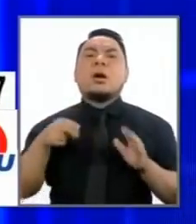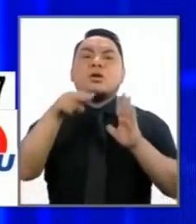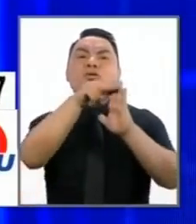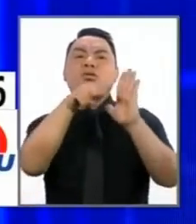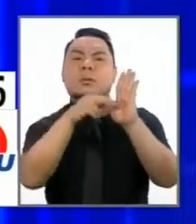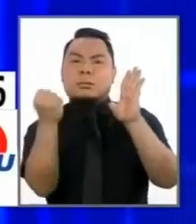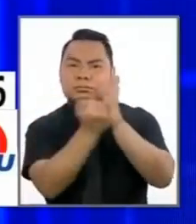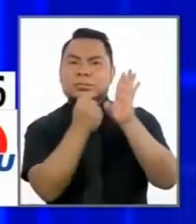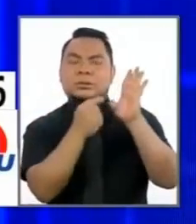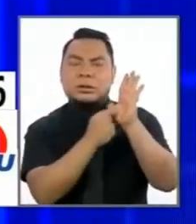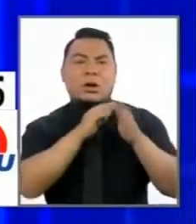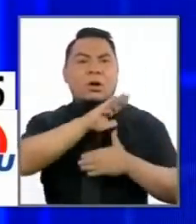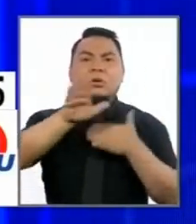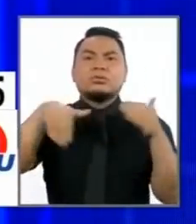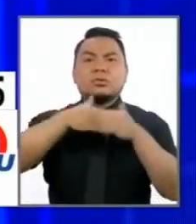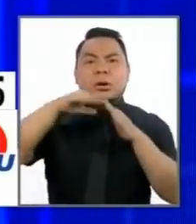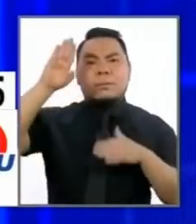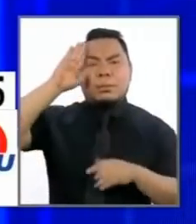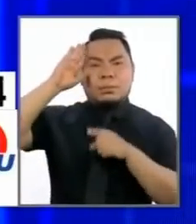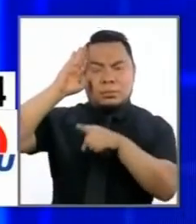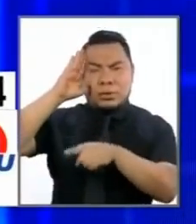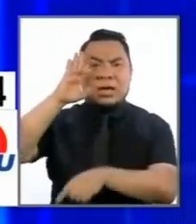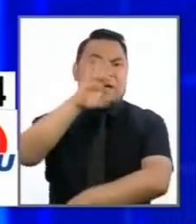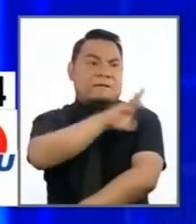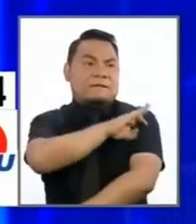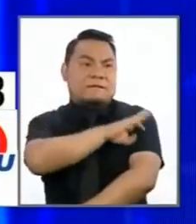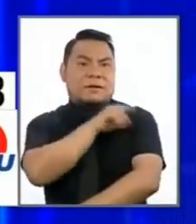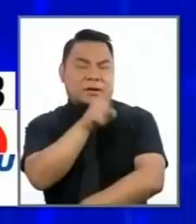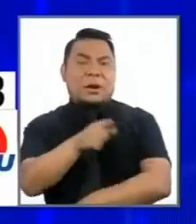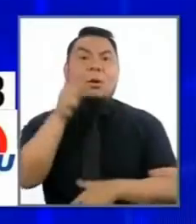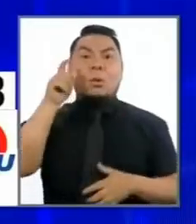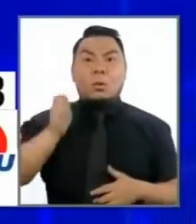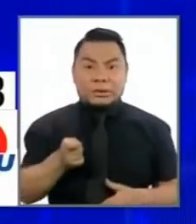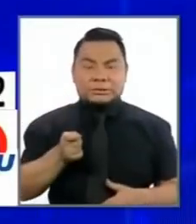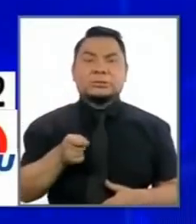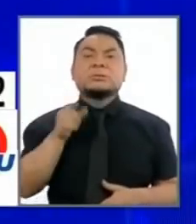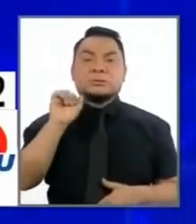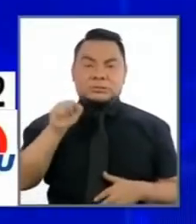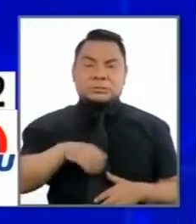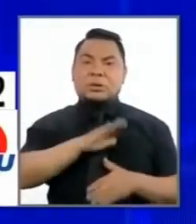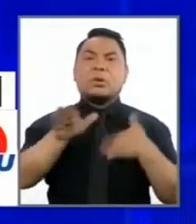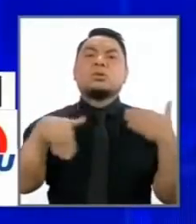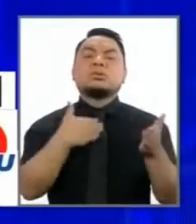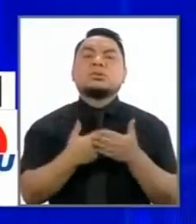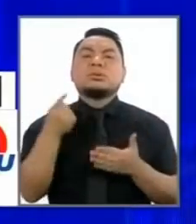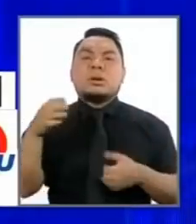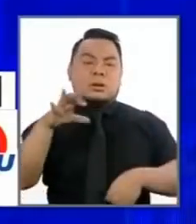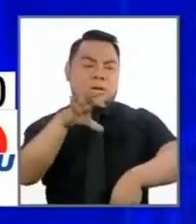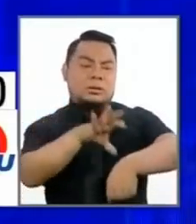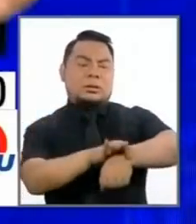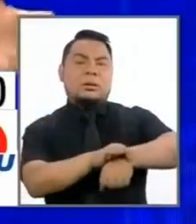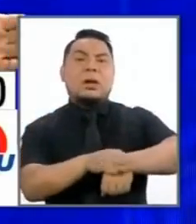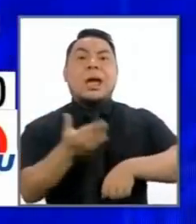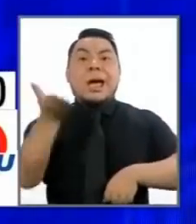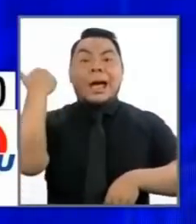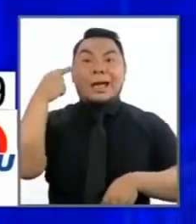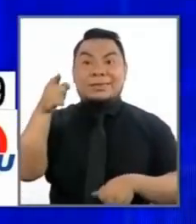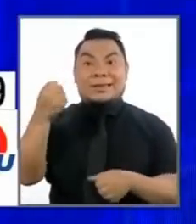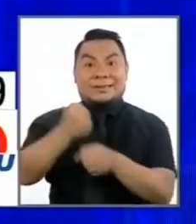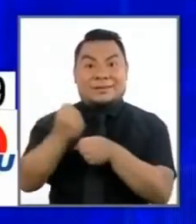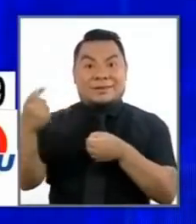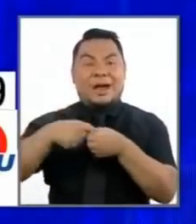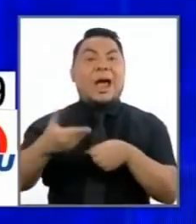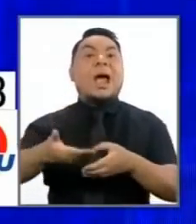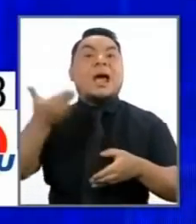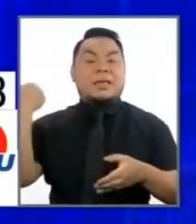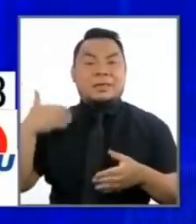normas para que todos los policías fiscales y jueces pasen por el polígrafo antes de su nombramiento pero